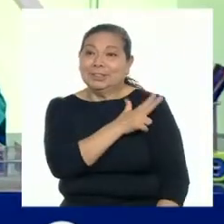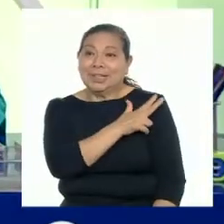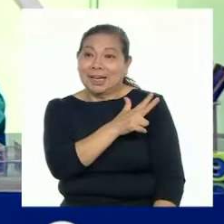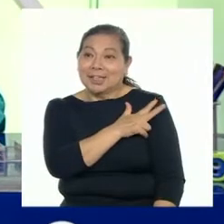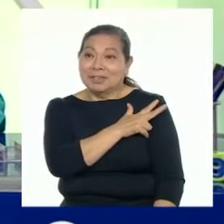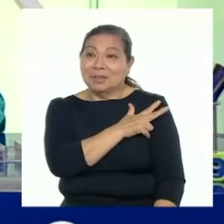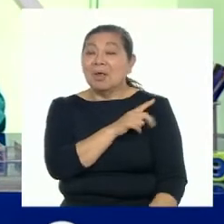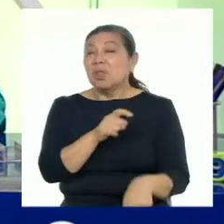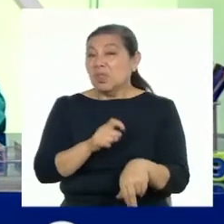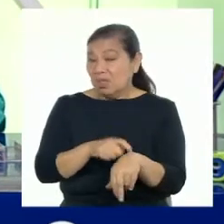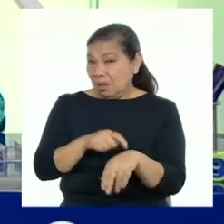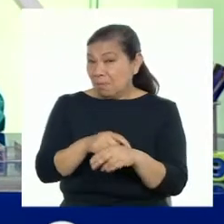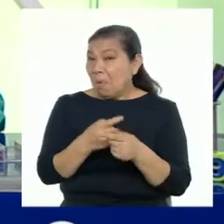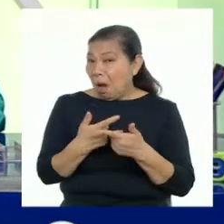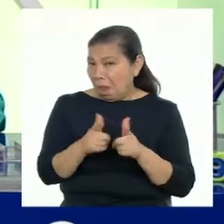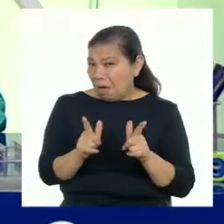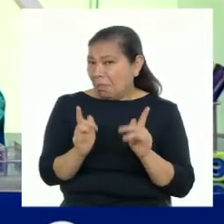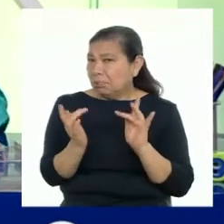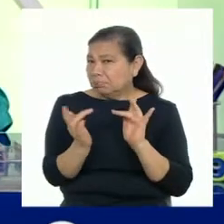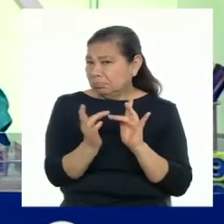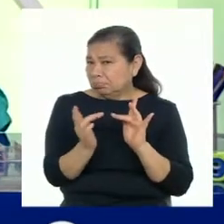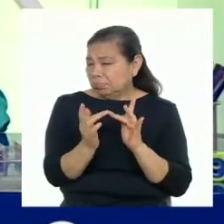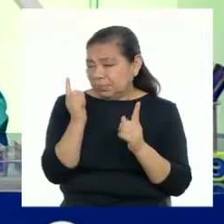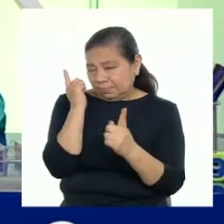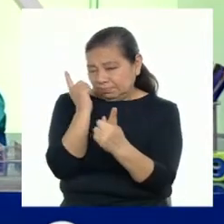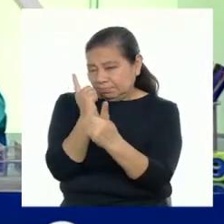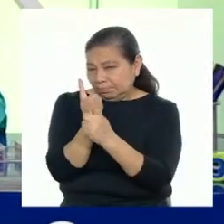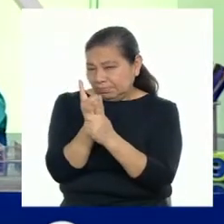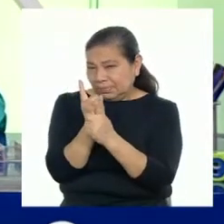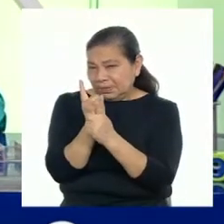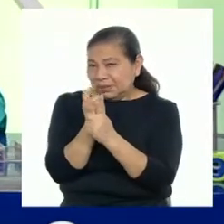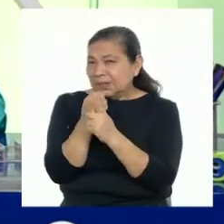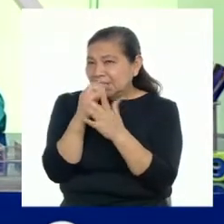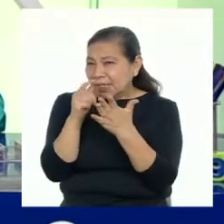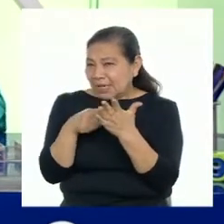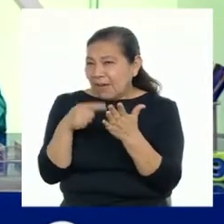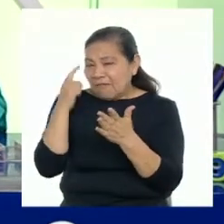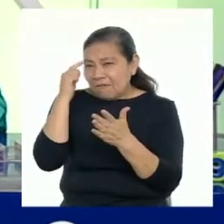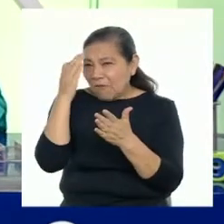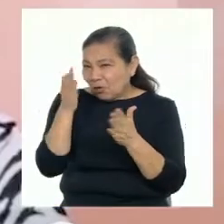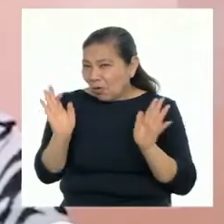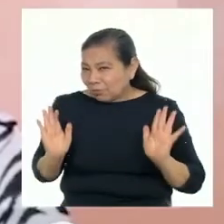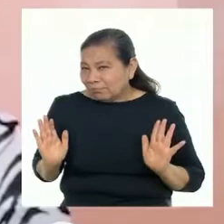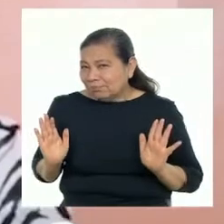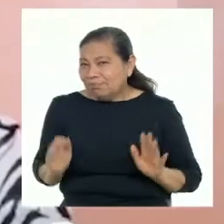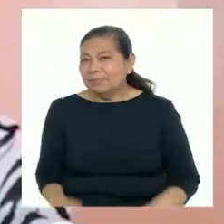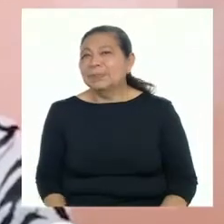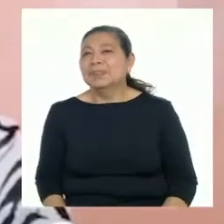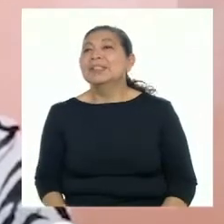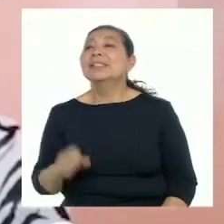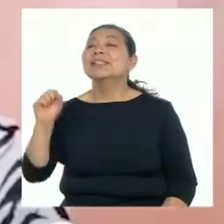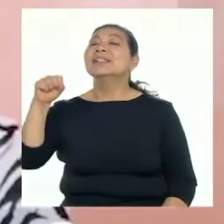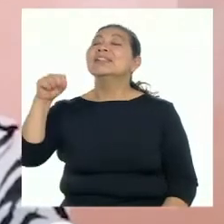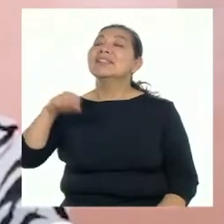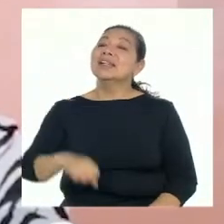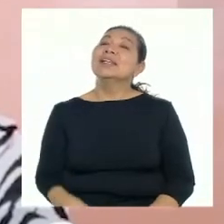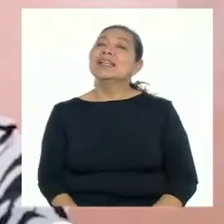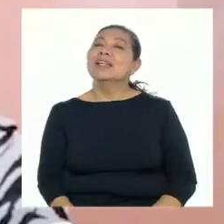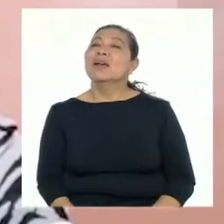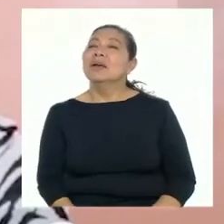¿Nuestro tiempo libre tendrá alguna conexión con las metas y objetivos que alcanzaremos en el futuro? Sí, tiene